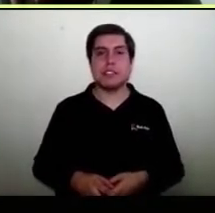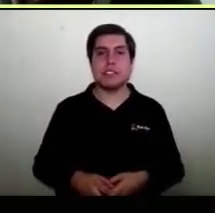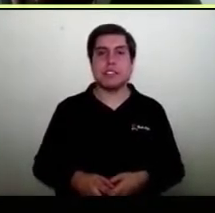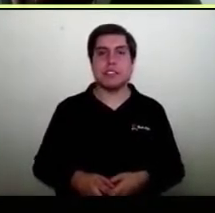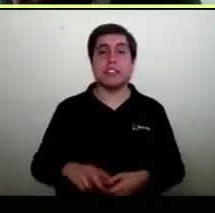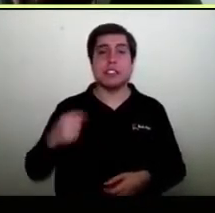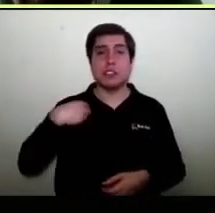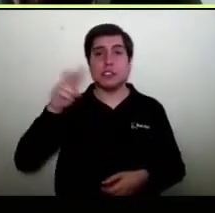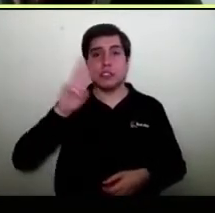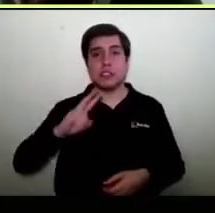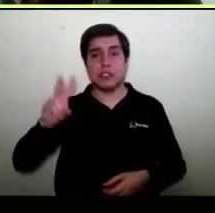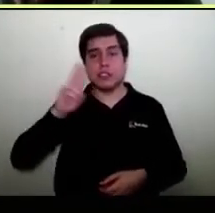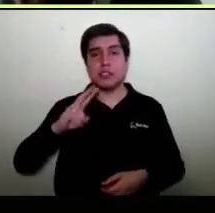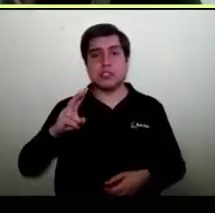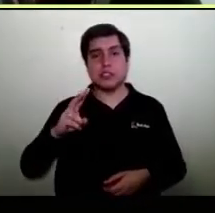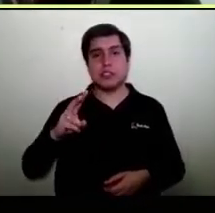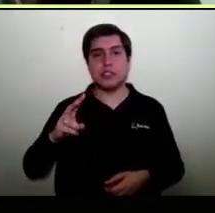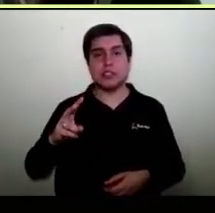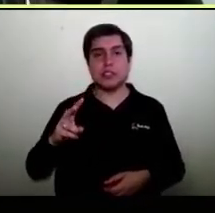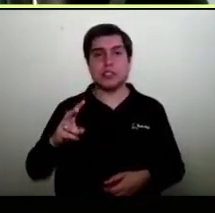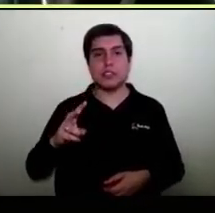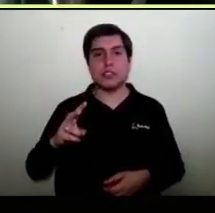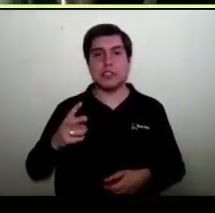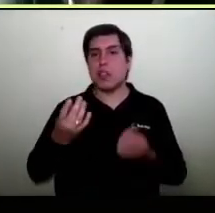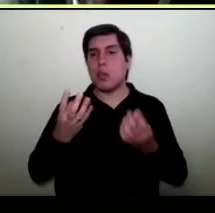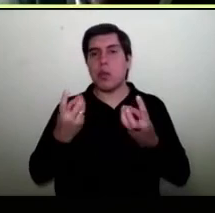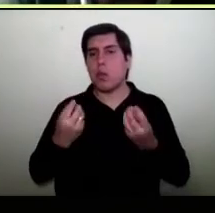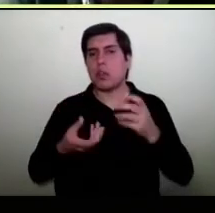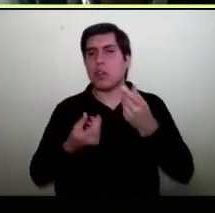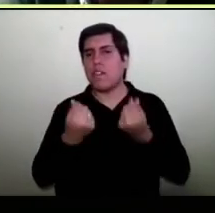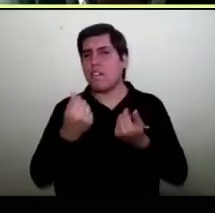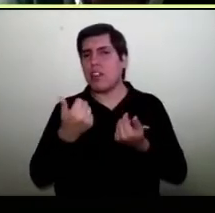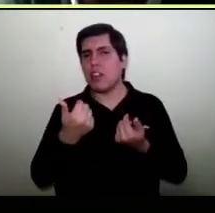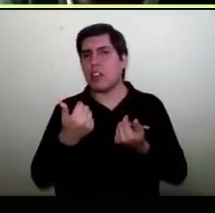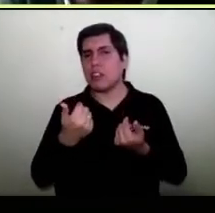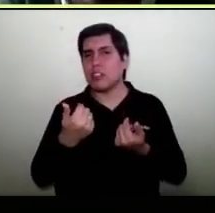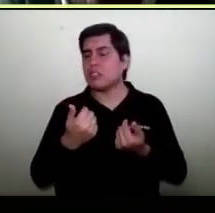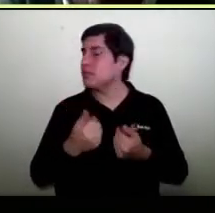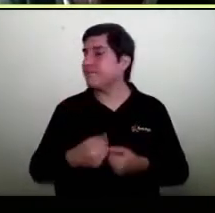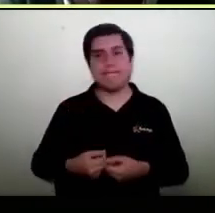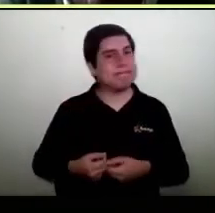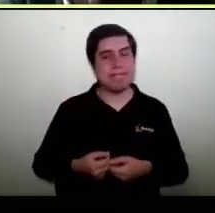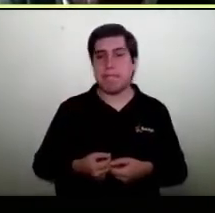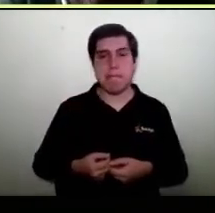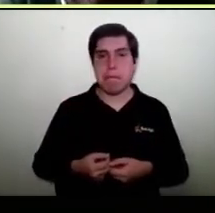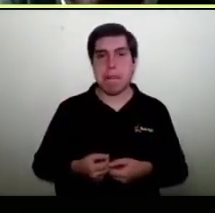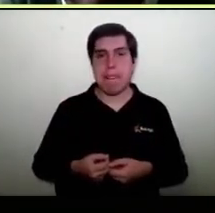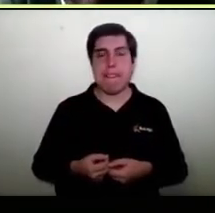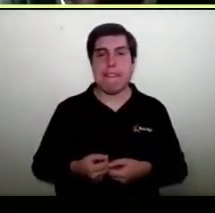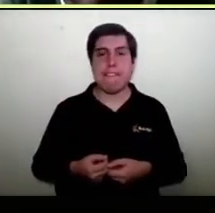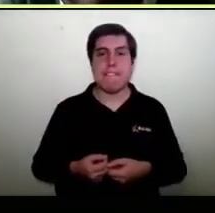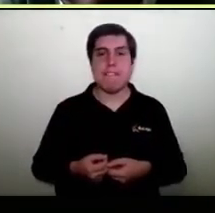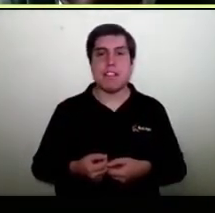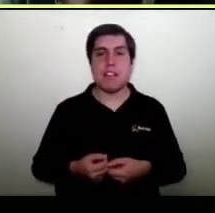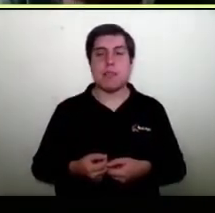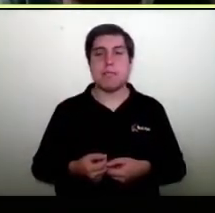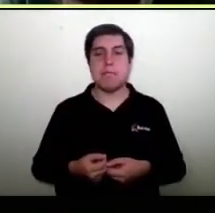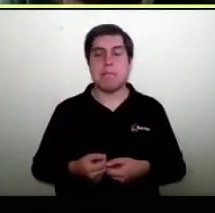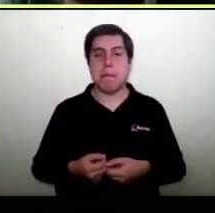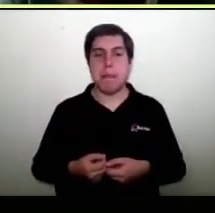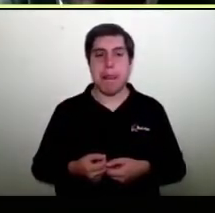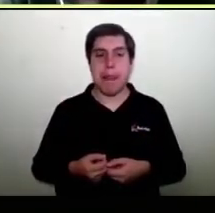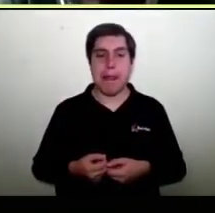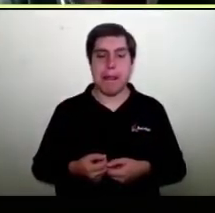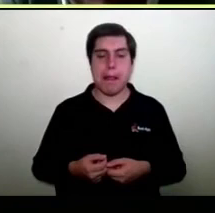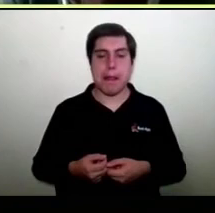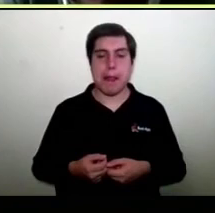Valdivia no los costos de envío no sé se cierran directamente con lo que decía la